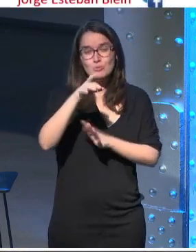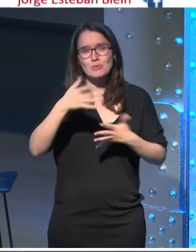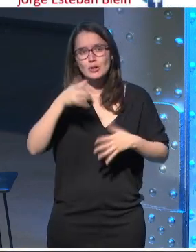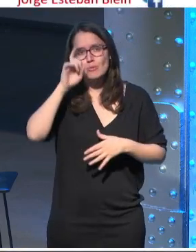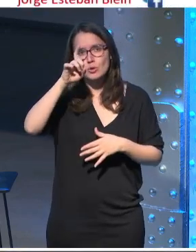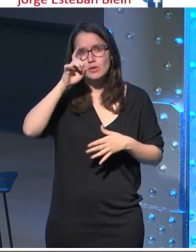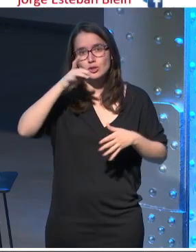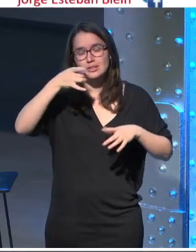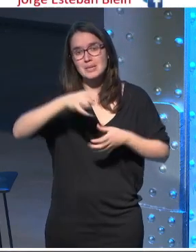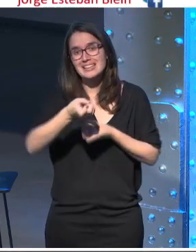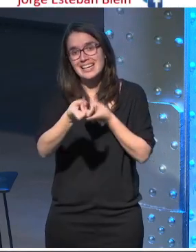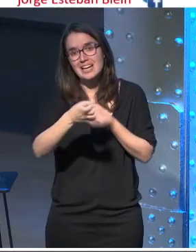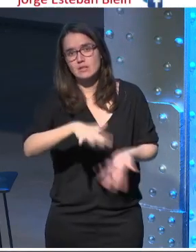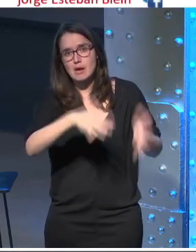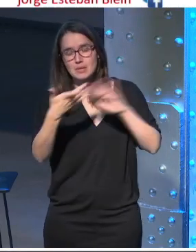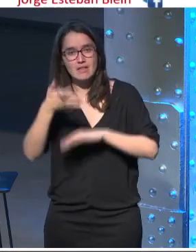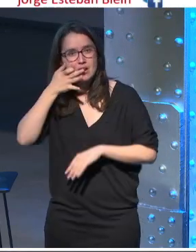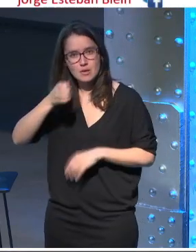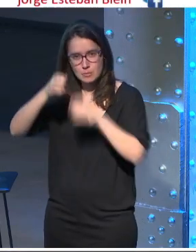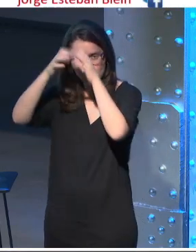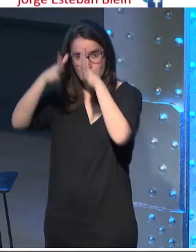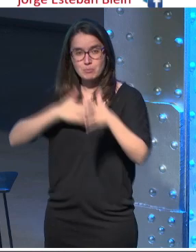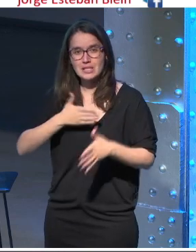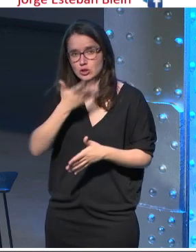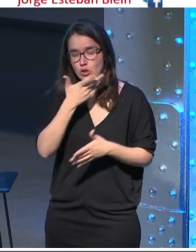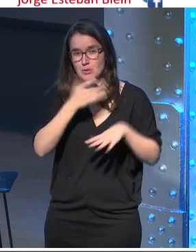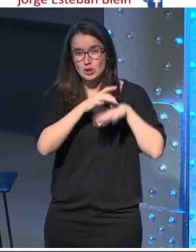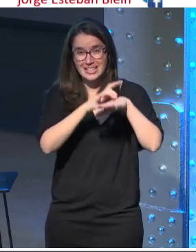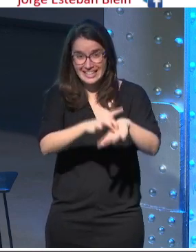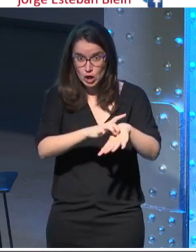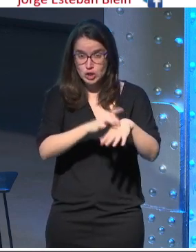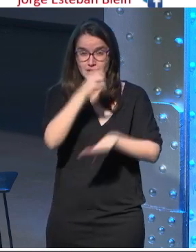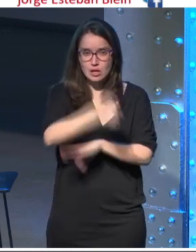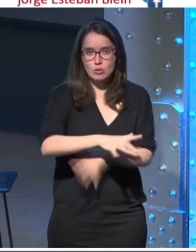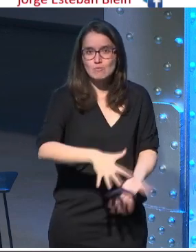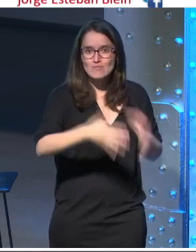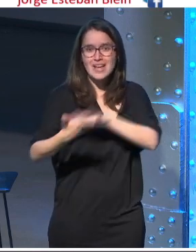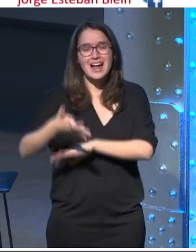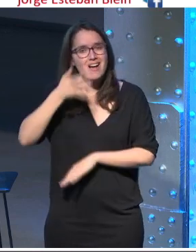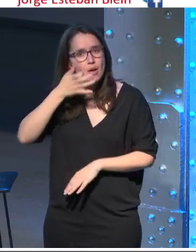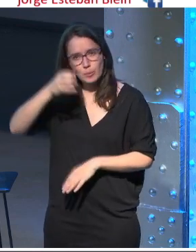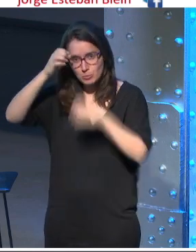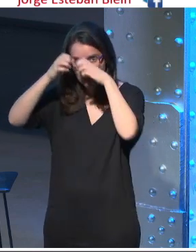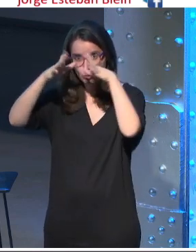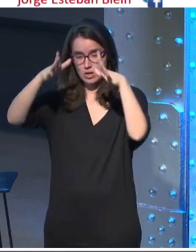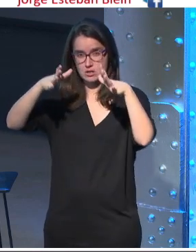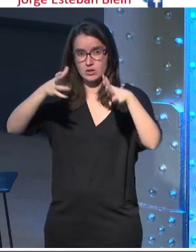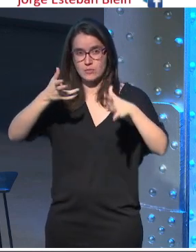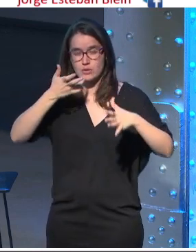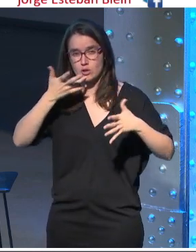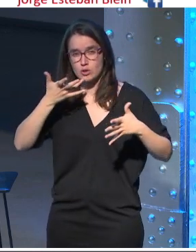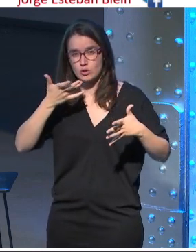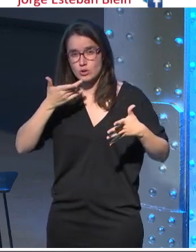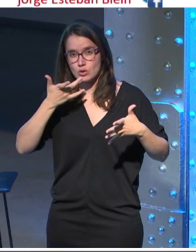profesor sobre todo de narrativa aplicado a realidad virtual mis conocimientos de guion y dirección aplicados a este nuevo medio que estamos un poco como George Melies hace más de